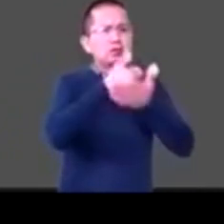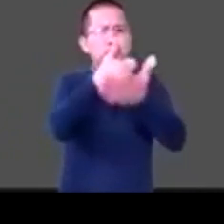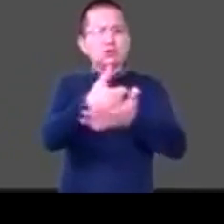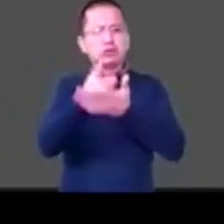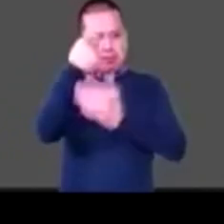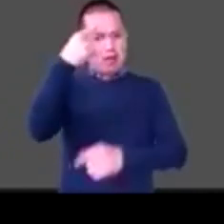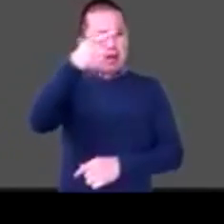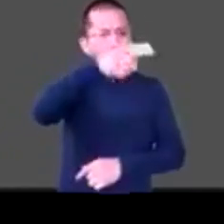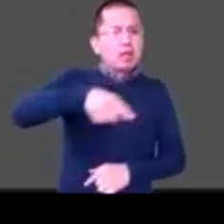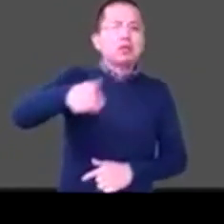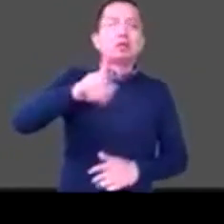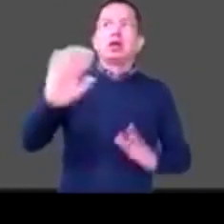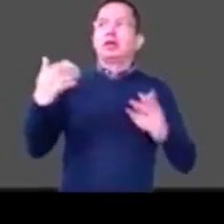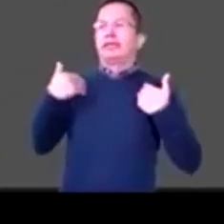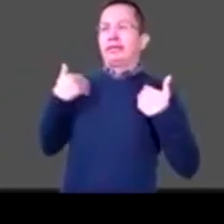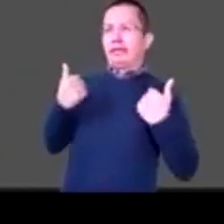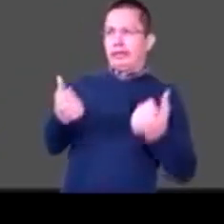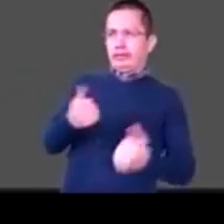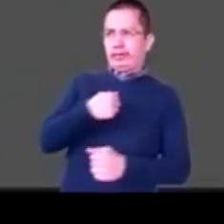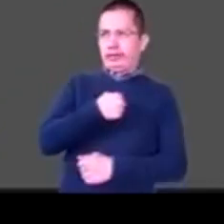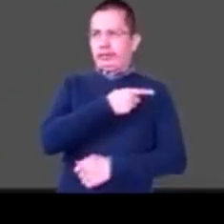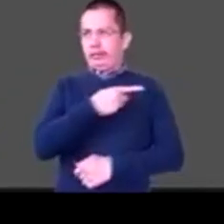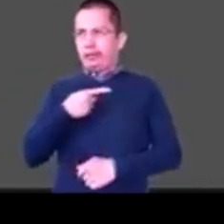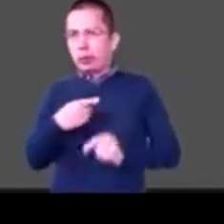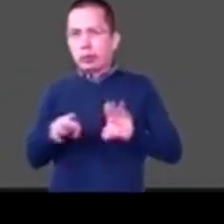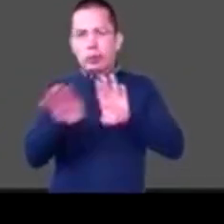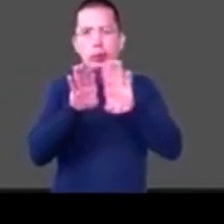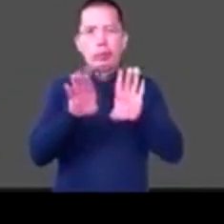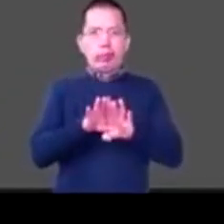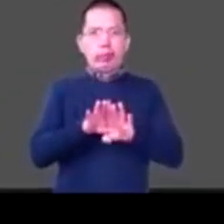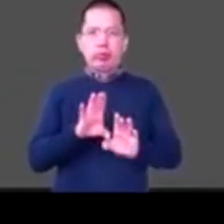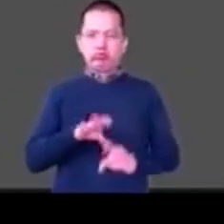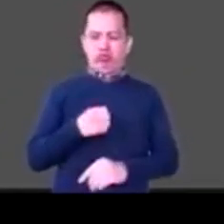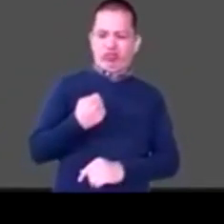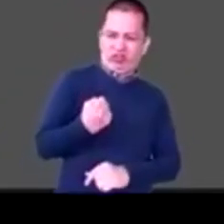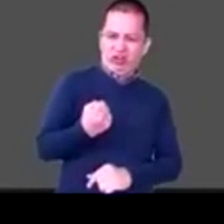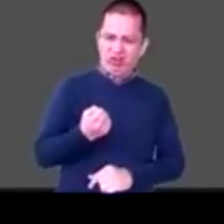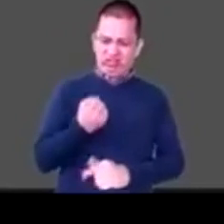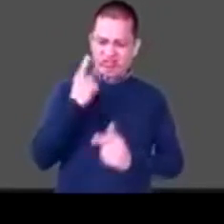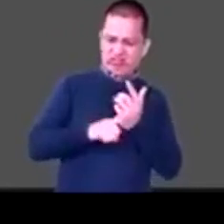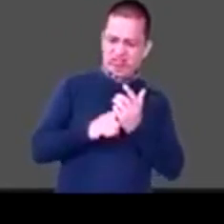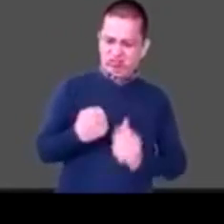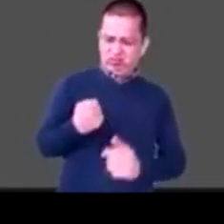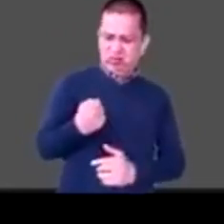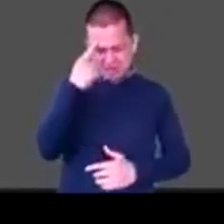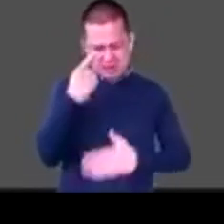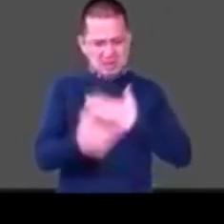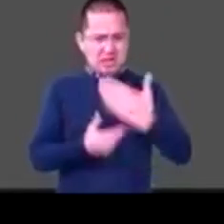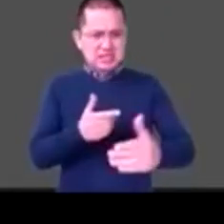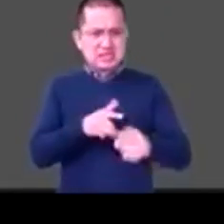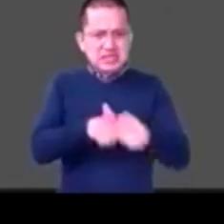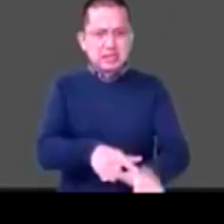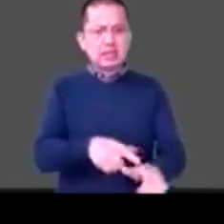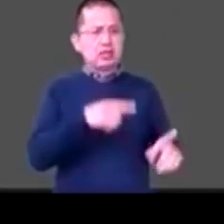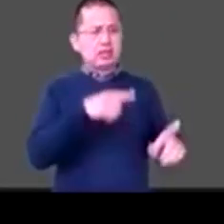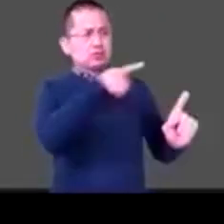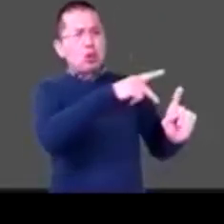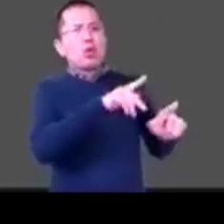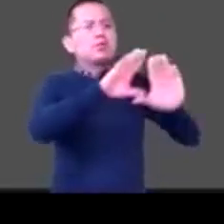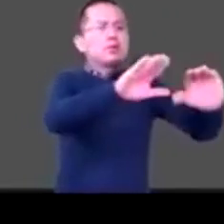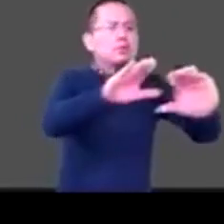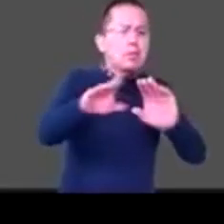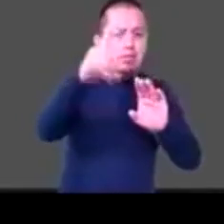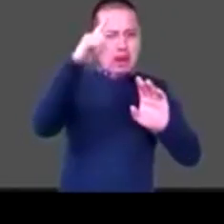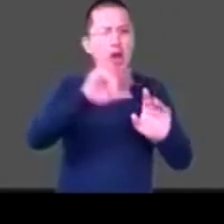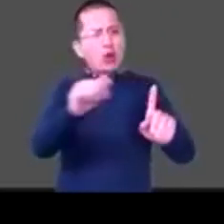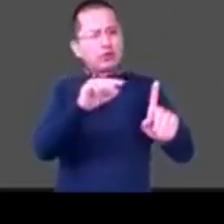resiliencia a entenderla a buscar caminos distintos y a lo mejor sin haberte dado cuenta toda tu vida